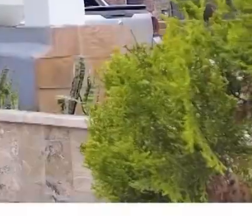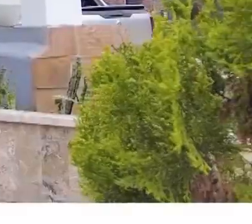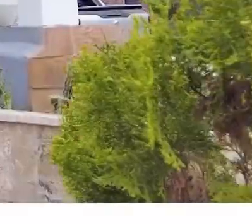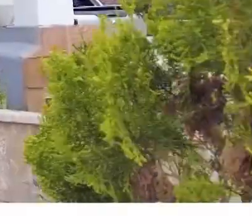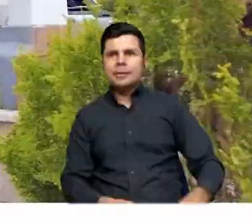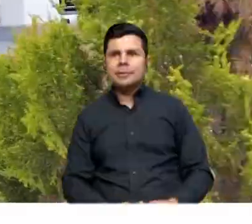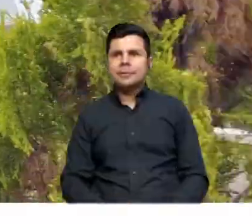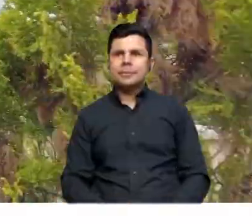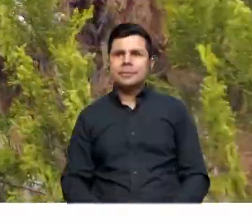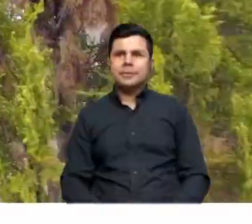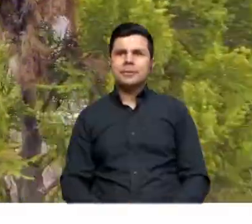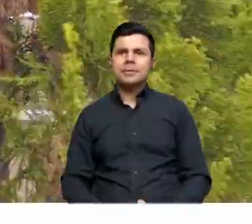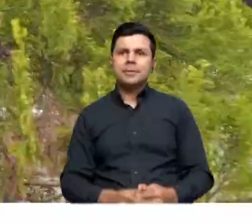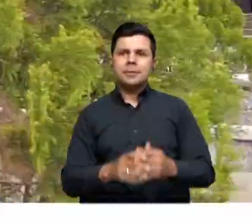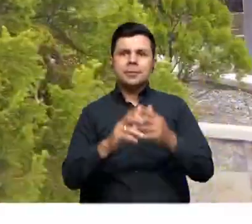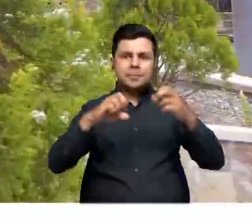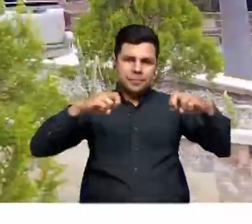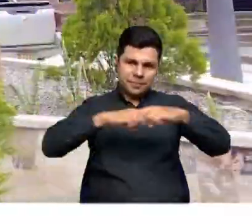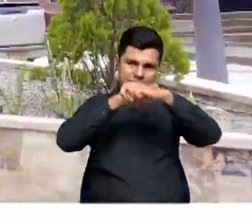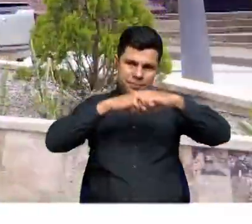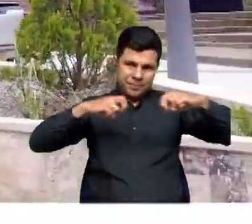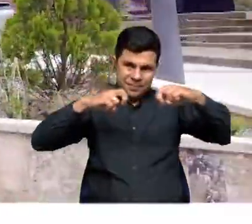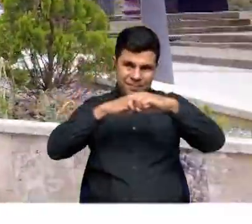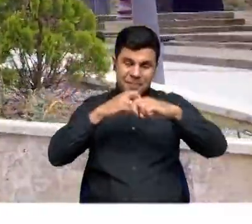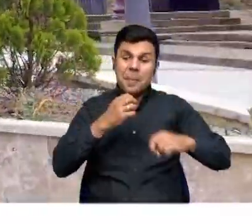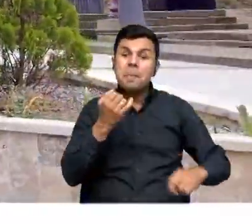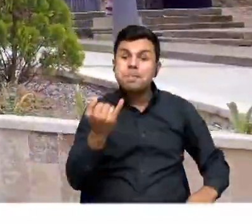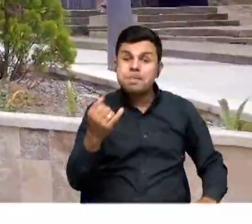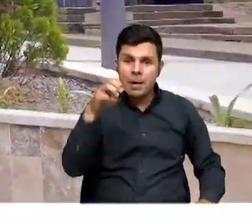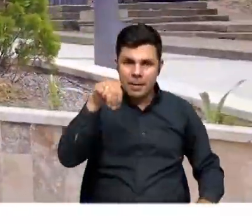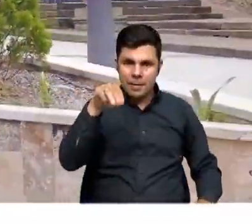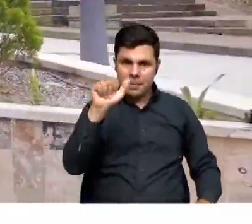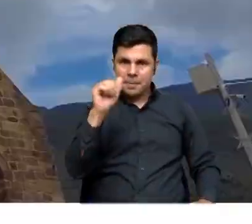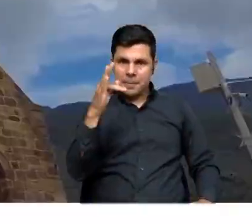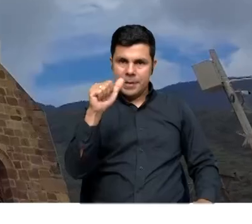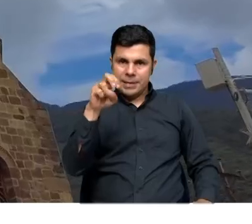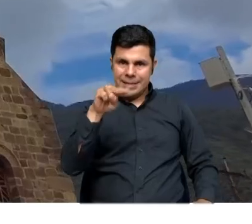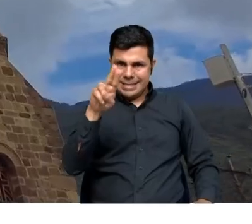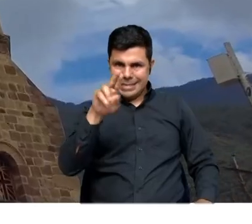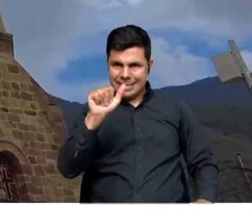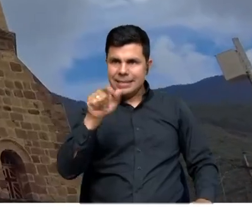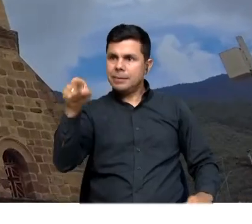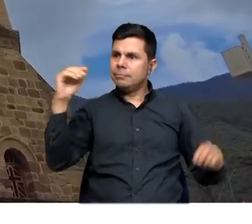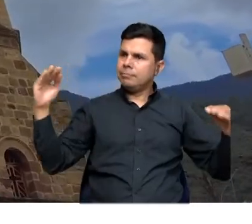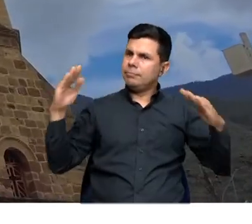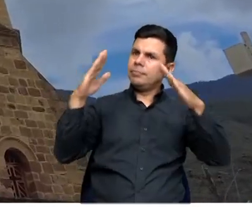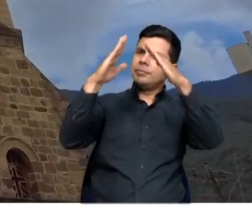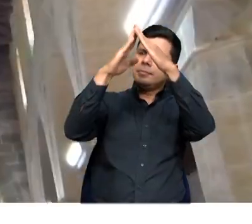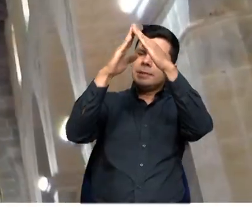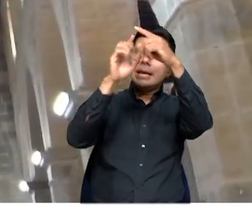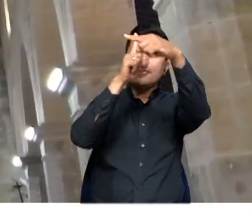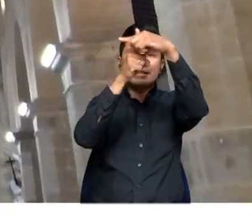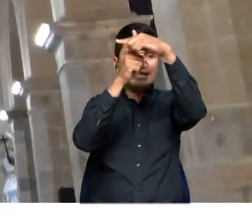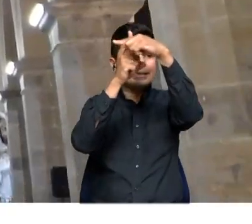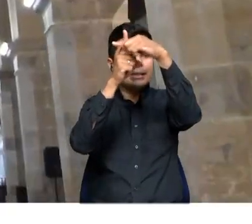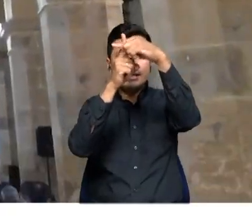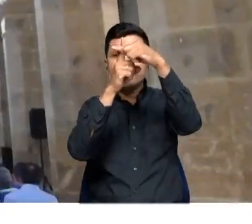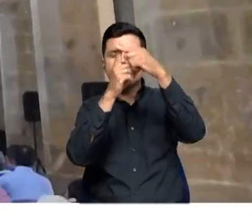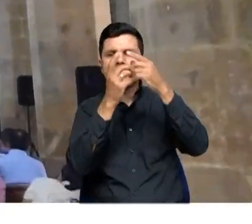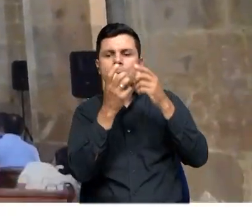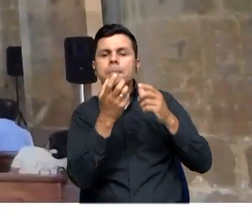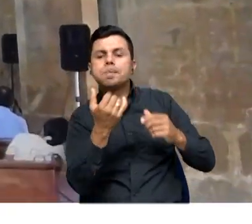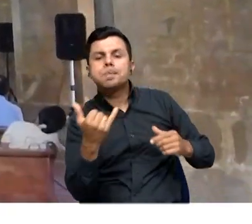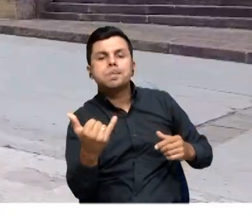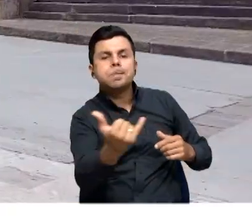Los saludamos desde el parque principal de Matanza, donde se encuentra la parroquia Nuestra Señora de las Mercedes, patrimonio